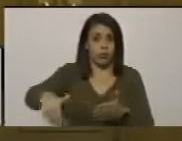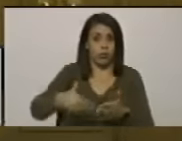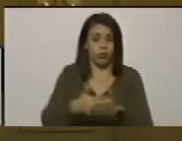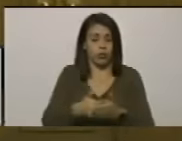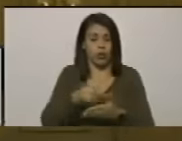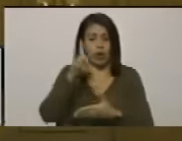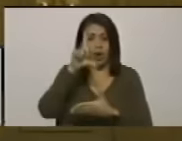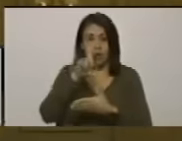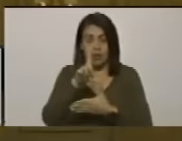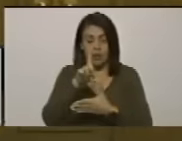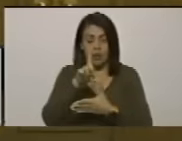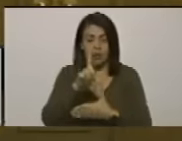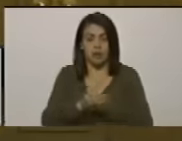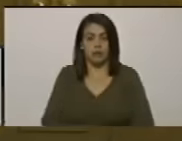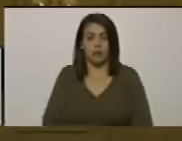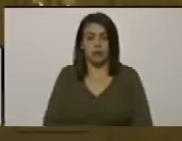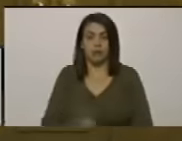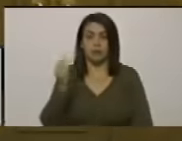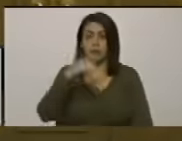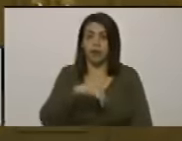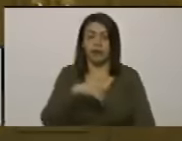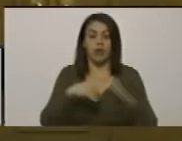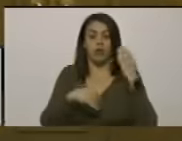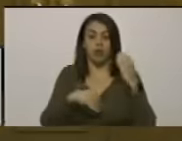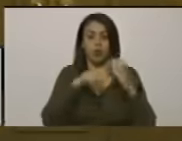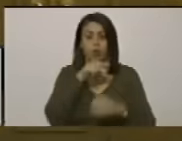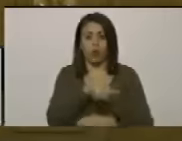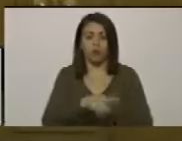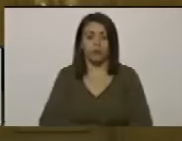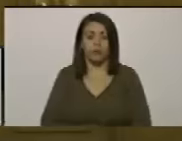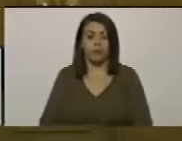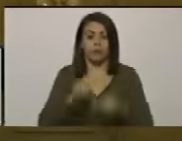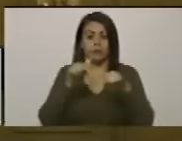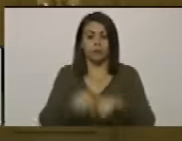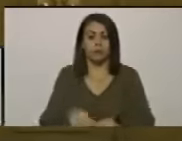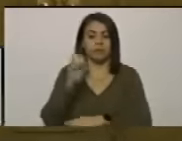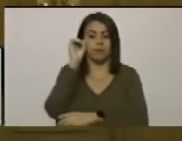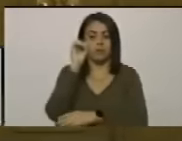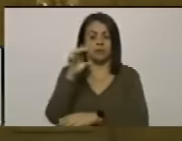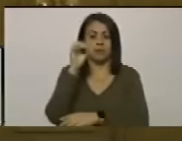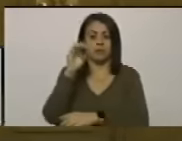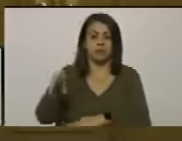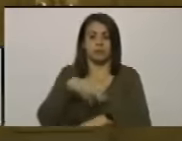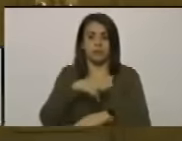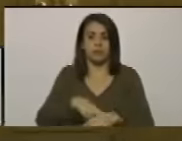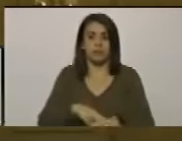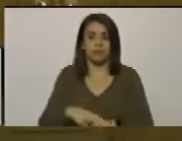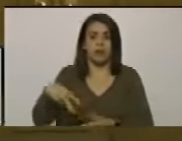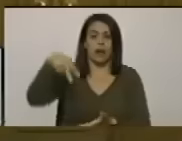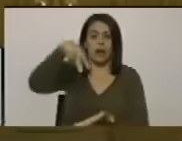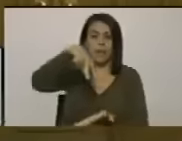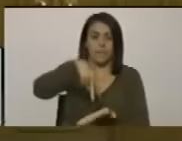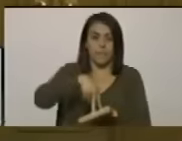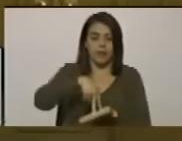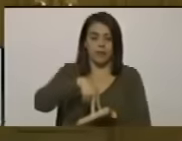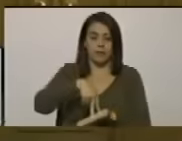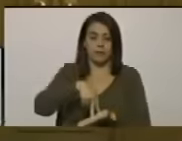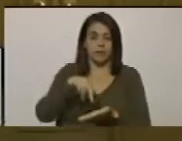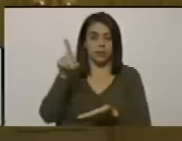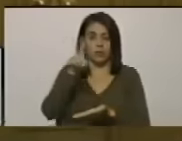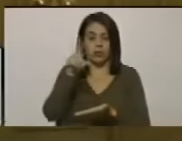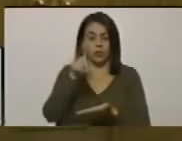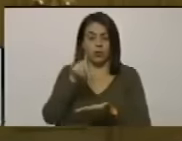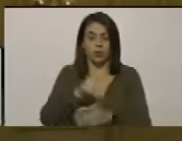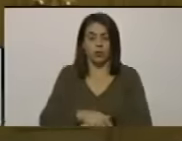América Latina y sobre todo en Colombia que este parlamento de pie y no para